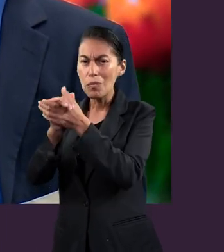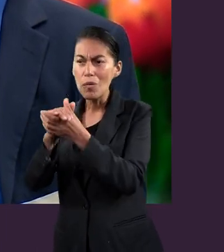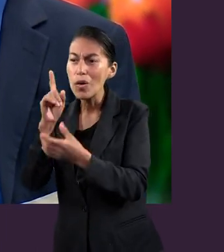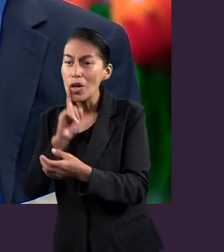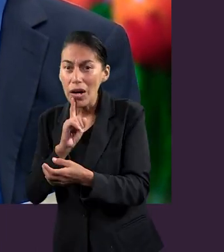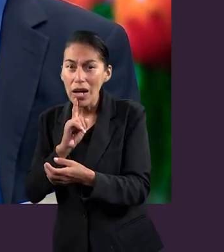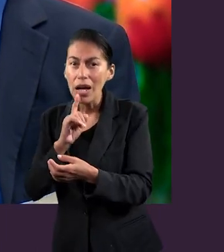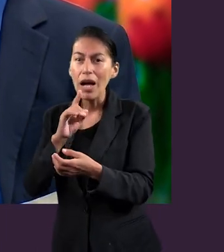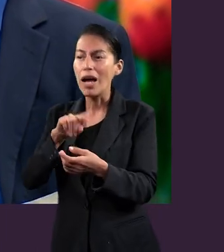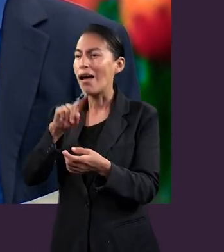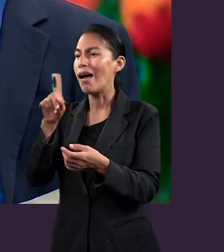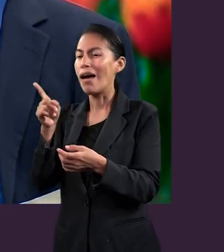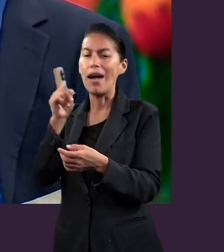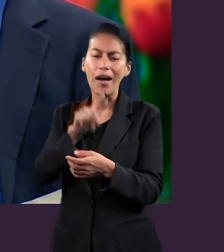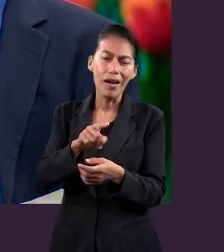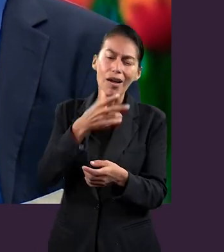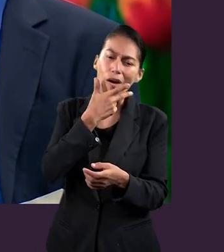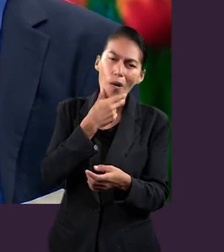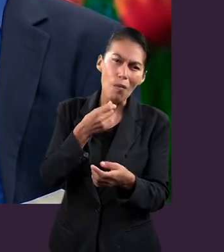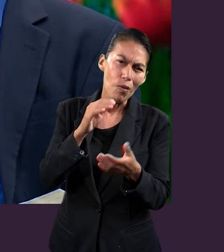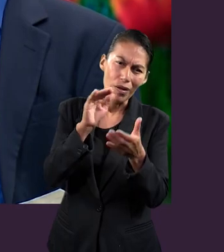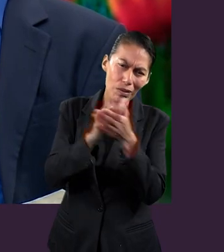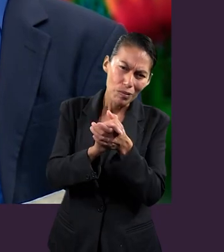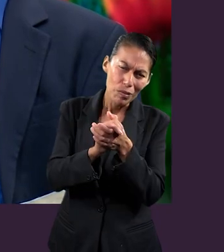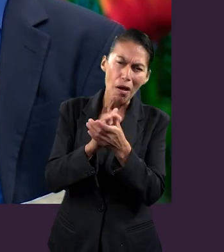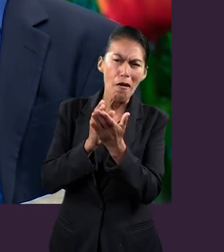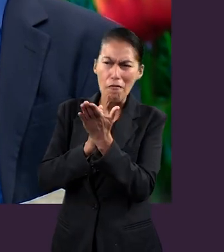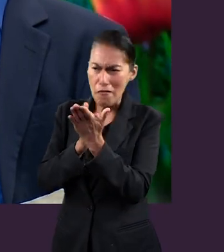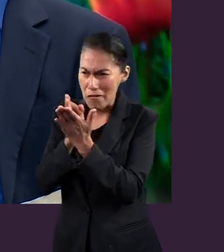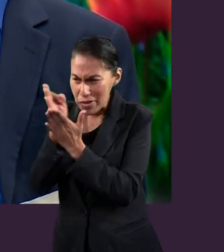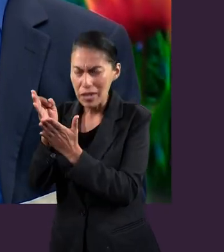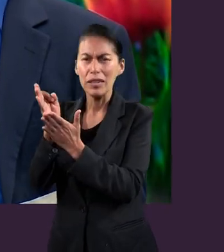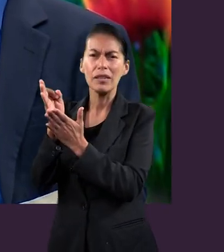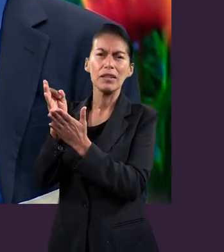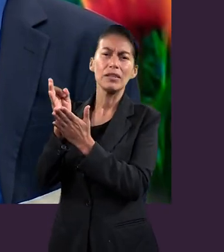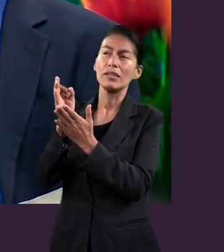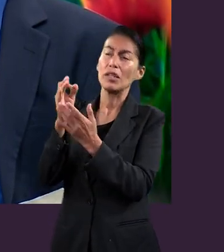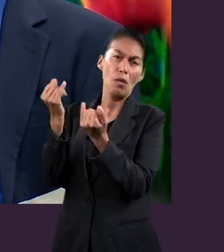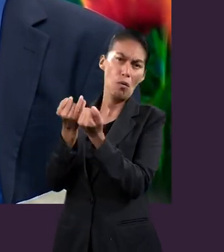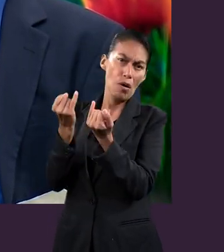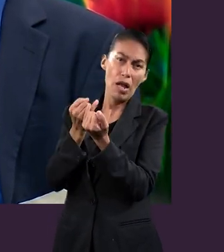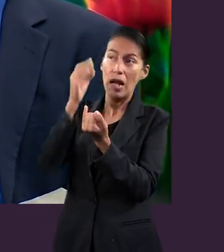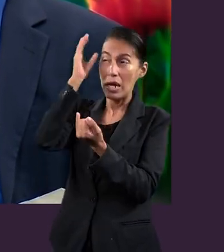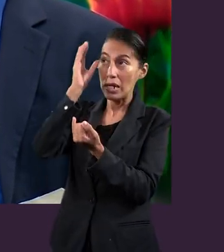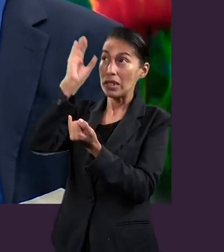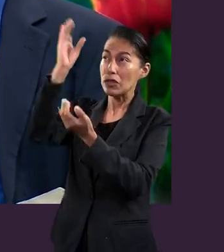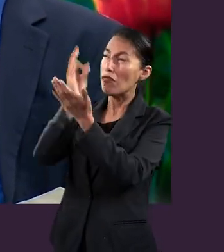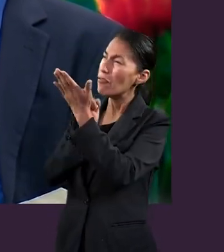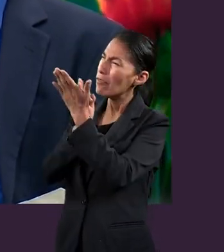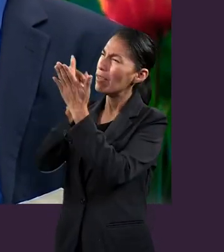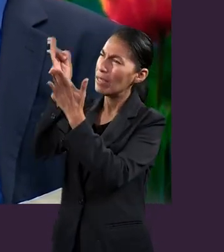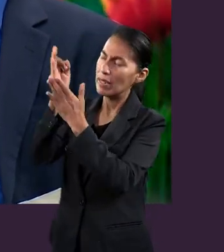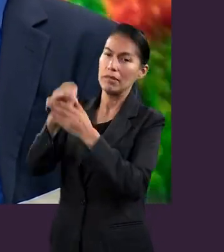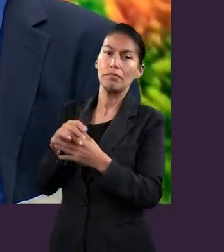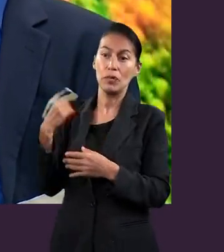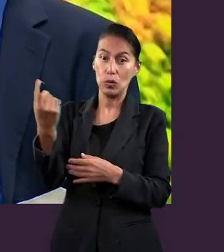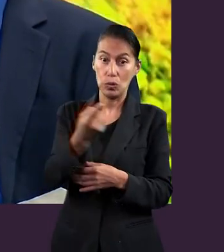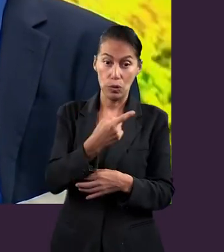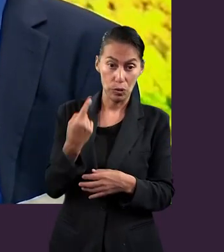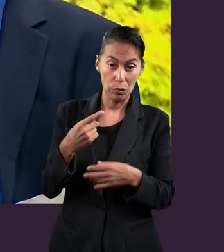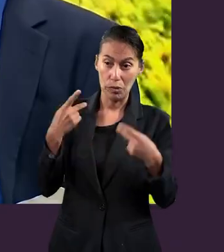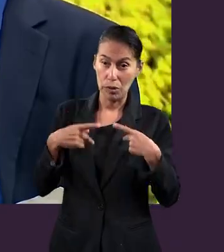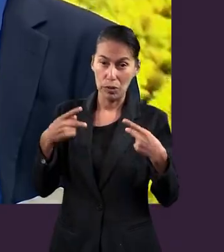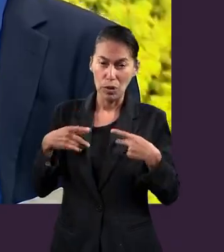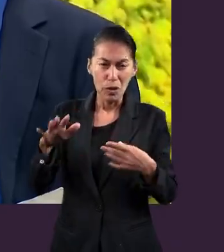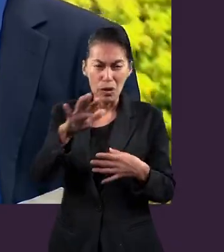esposas deben relacionarse con sus esposos basados en la lealtad de la iglesia hacia Cristo. Todo esto, todas nuestras